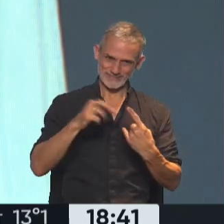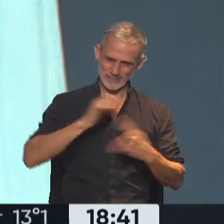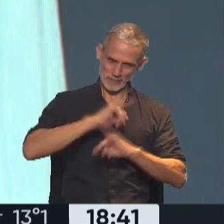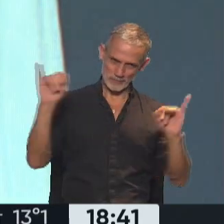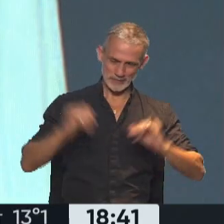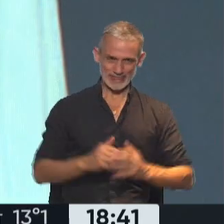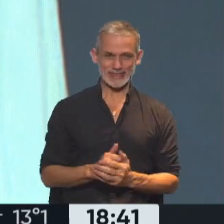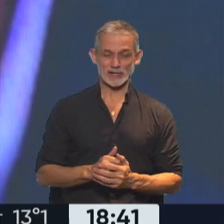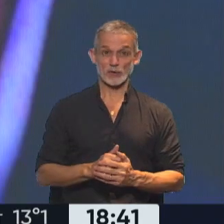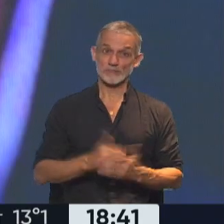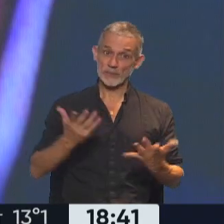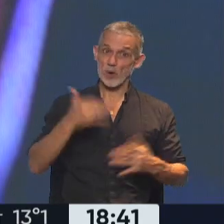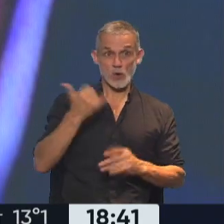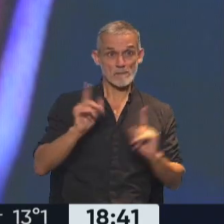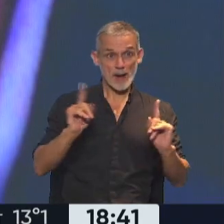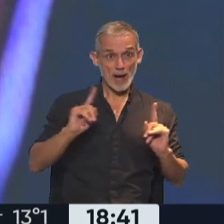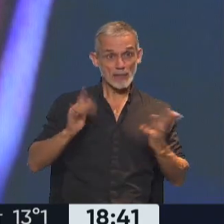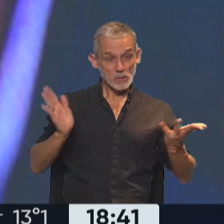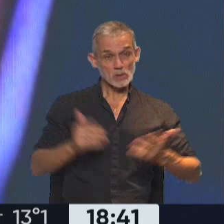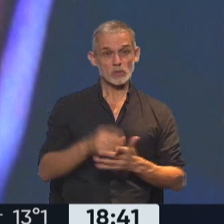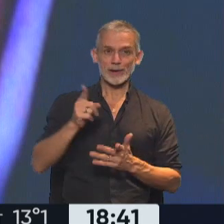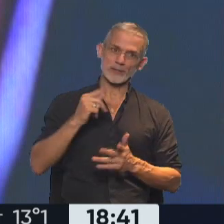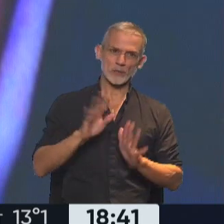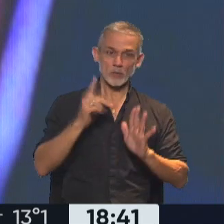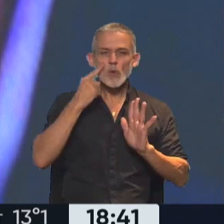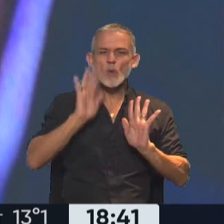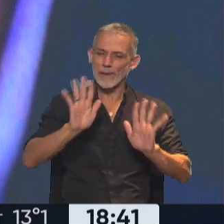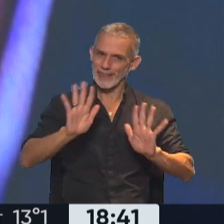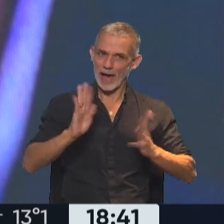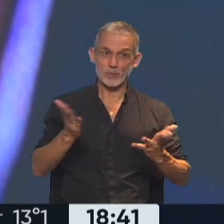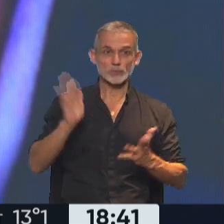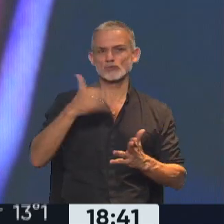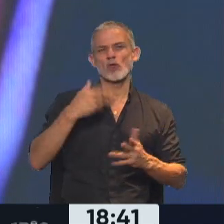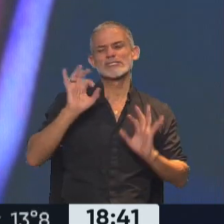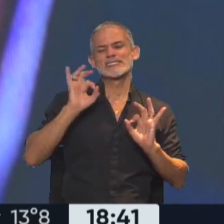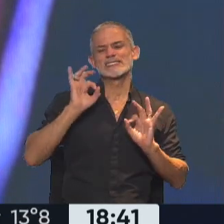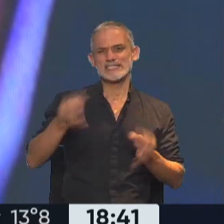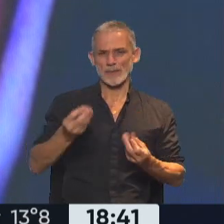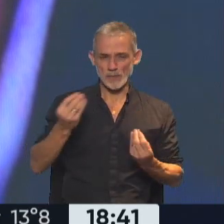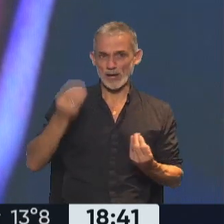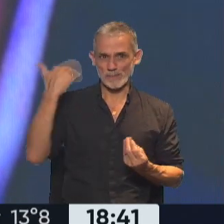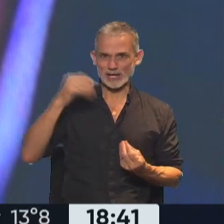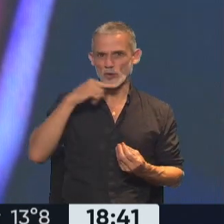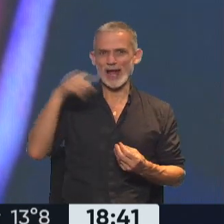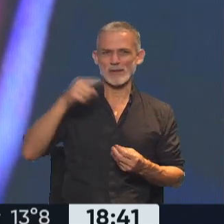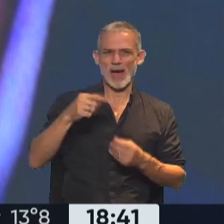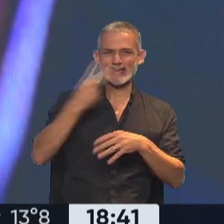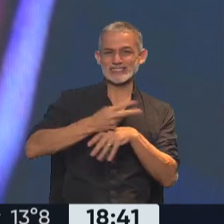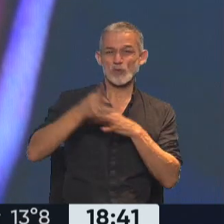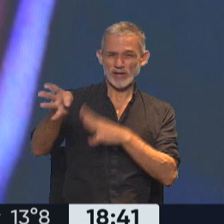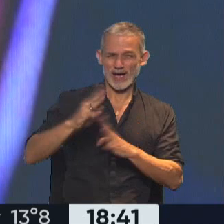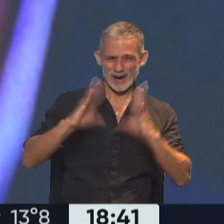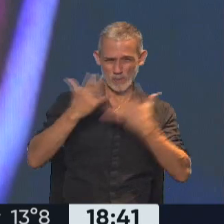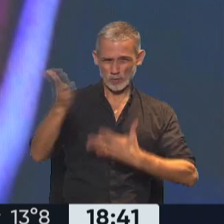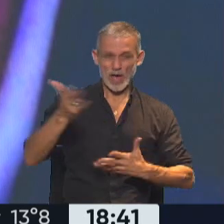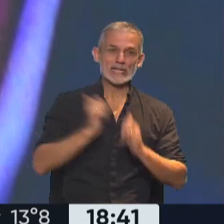Bueno... Dato no menor lo que estamos diciendo, Lo estamos tratando con prudencia, por supuesto, porque todos conocemos lo que sucedió en la Segunda Guerra Mundial y